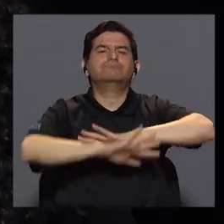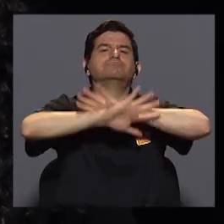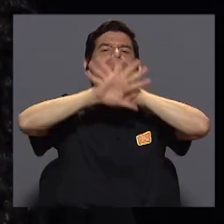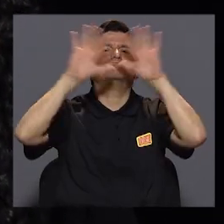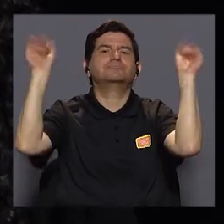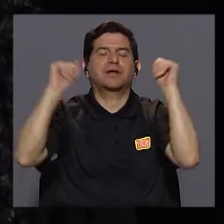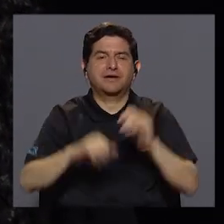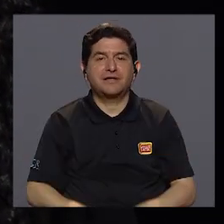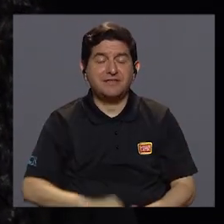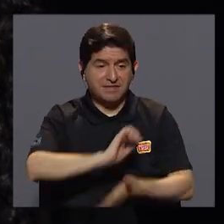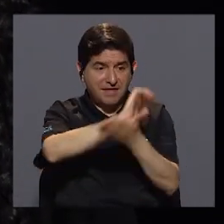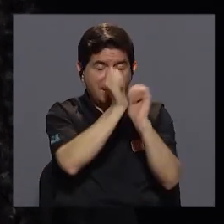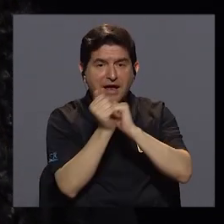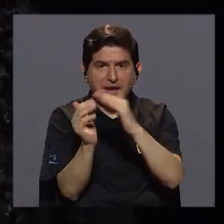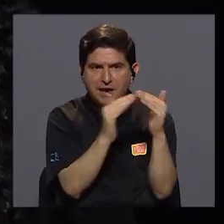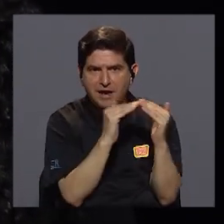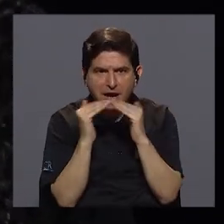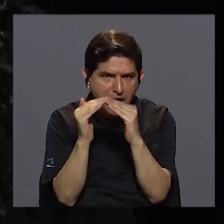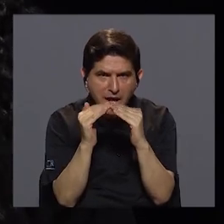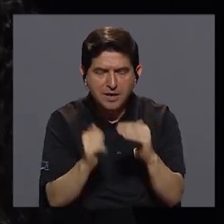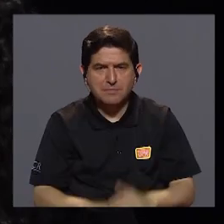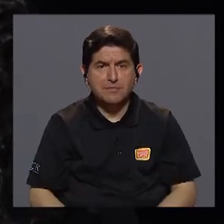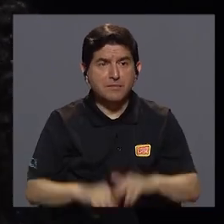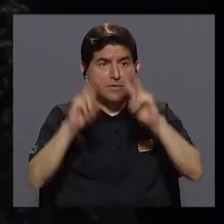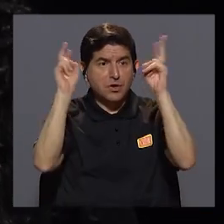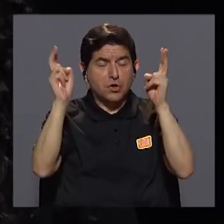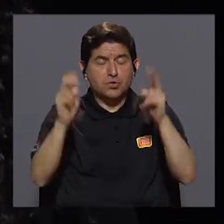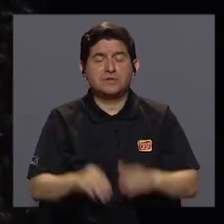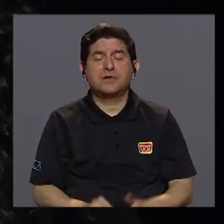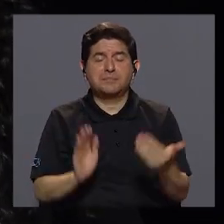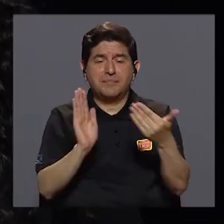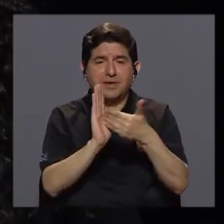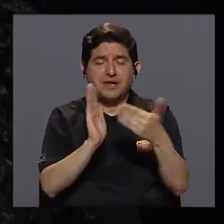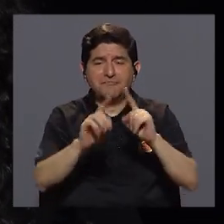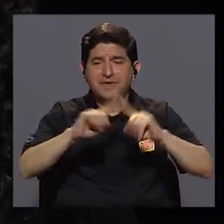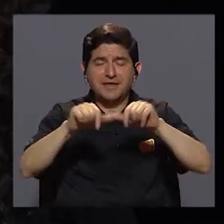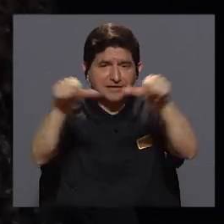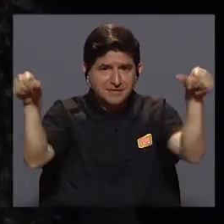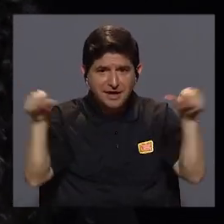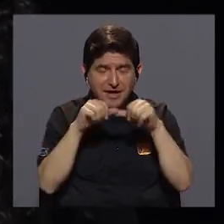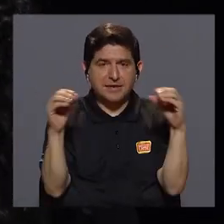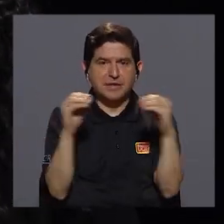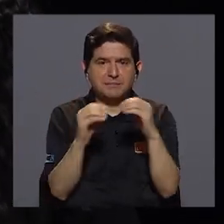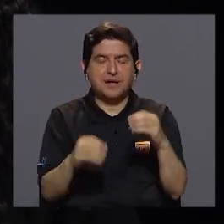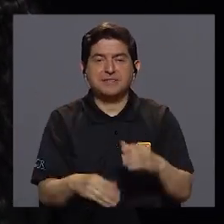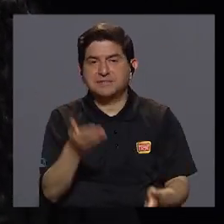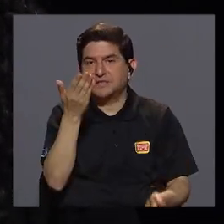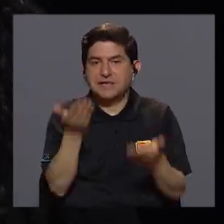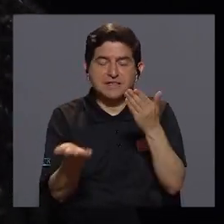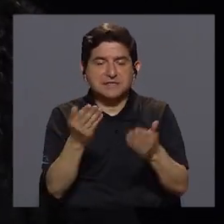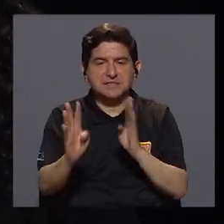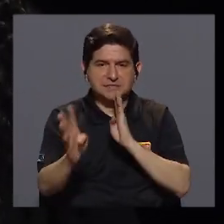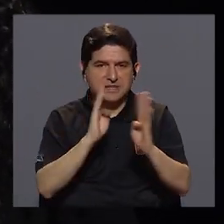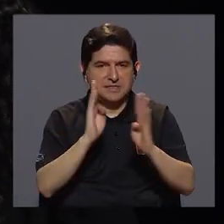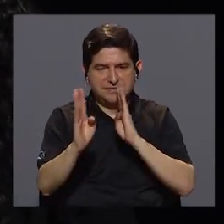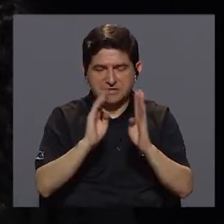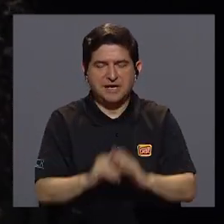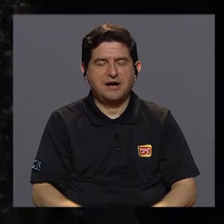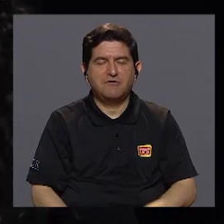claro que el cambio demográfico es un tema transversal, toca muchísimas áreas, incluso más áreas de las que se